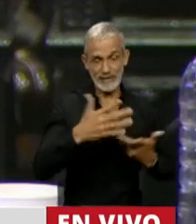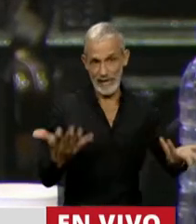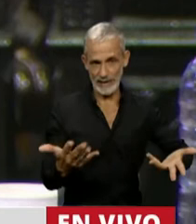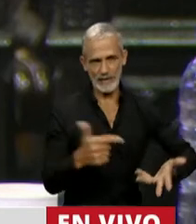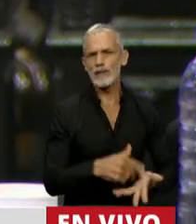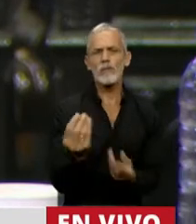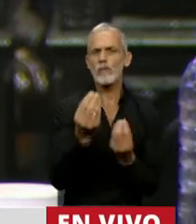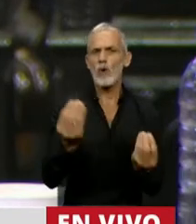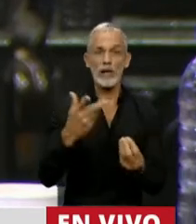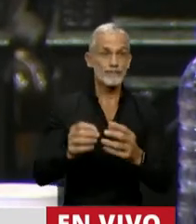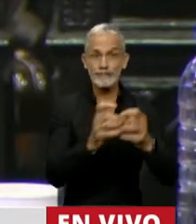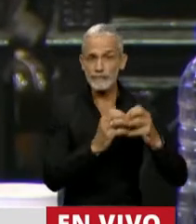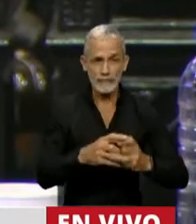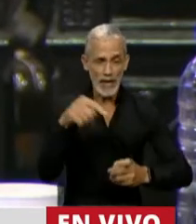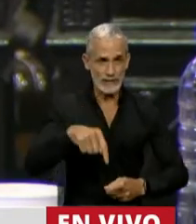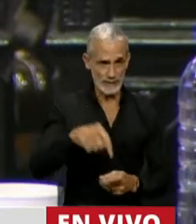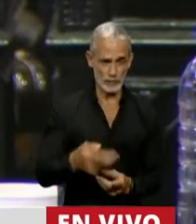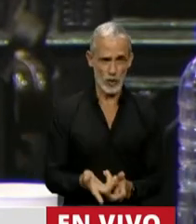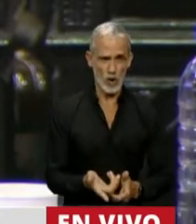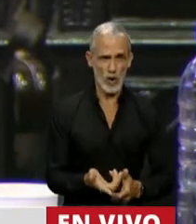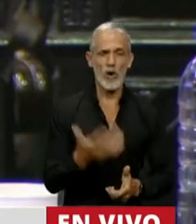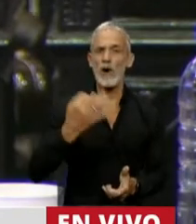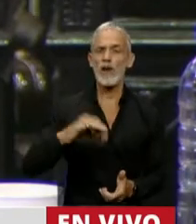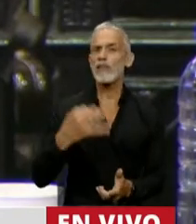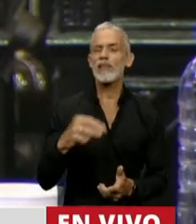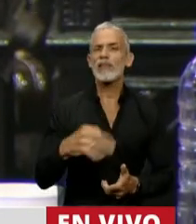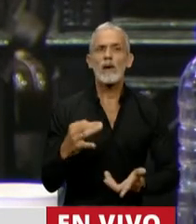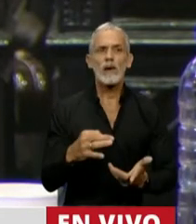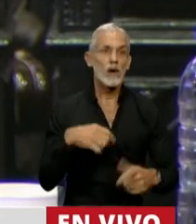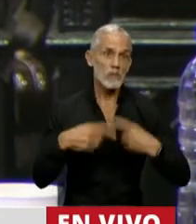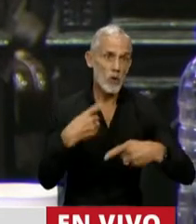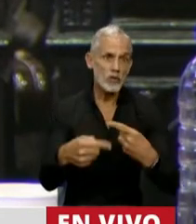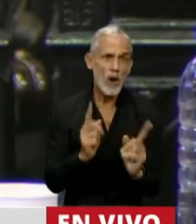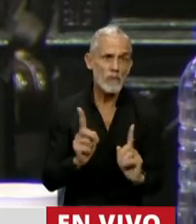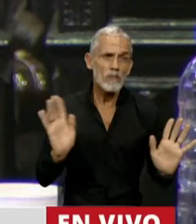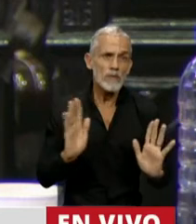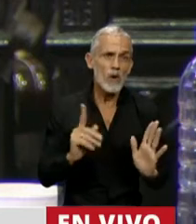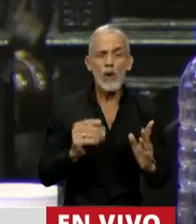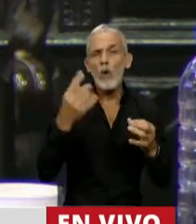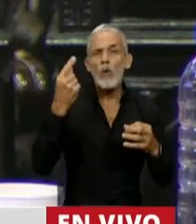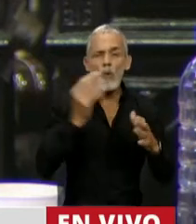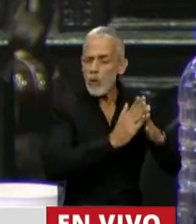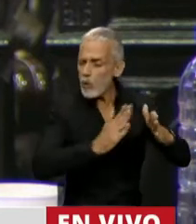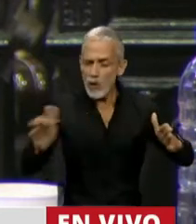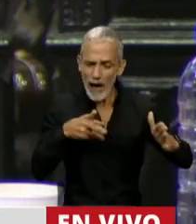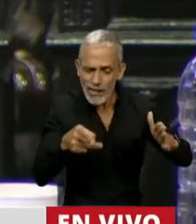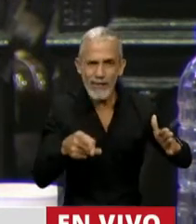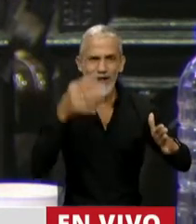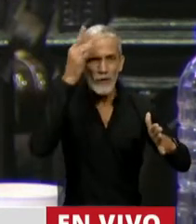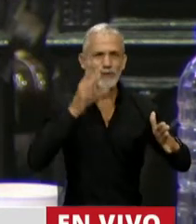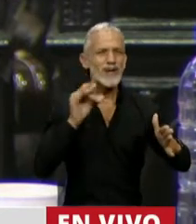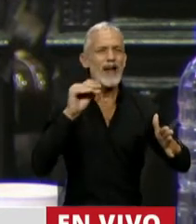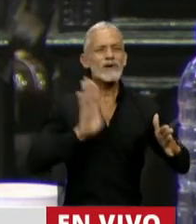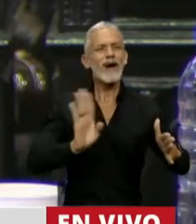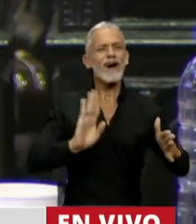porque esta sesión tiene que continuar como todo acto, es un único acto, no se va a